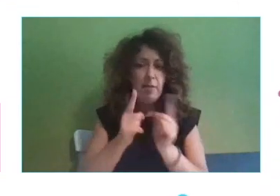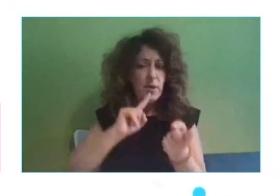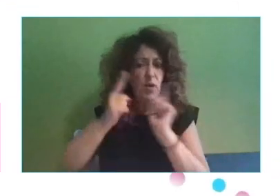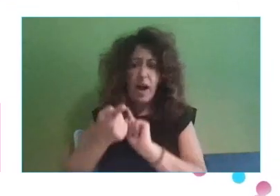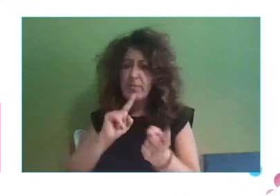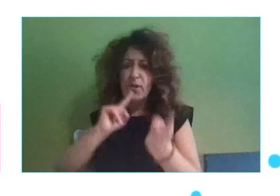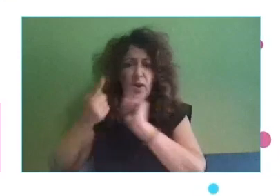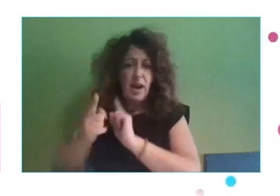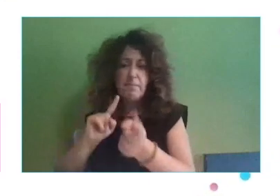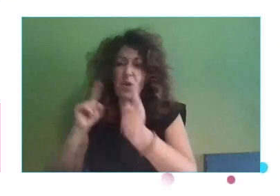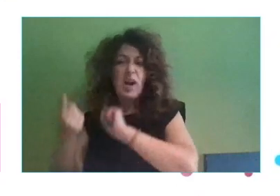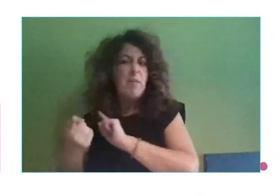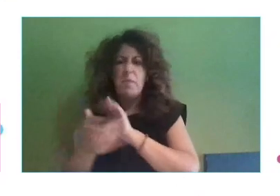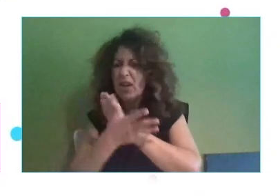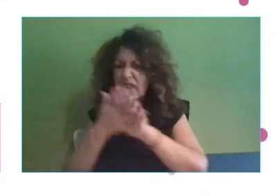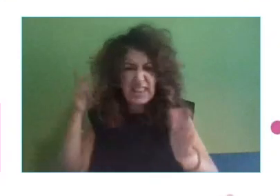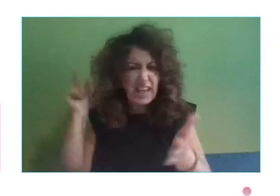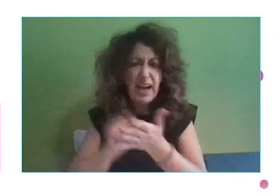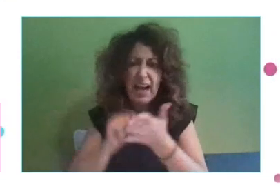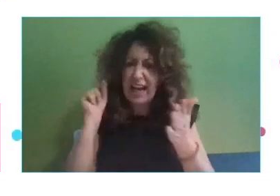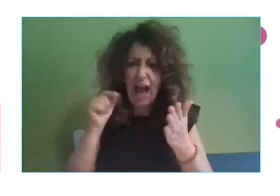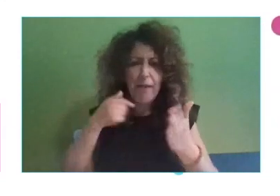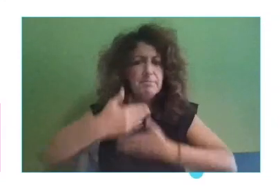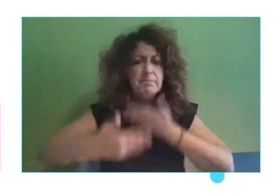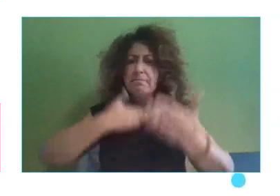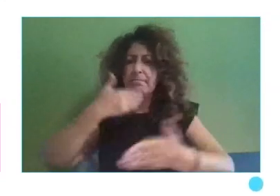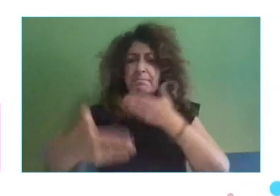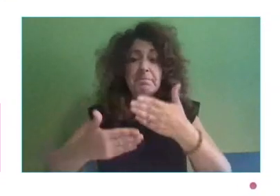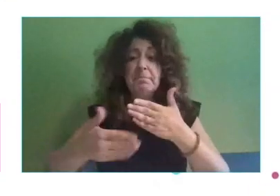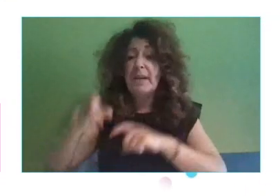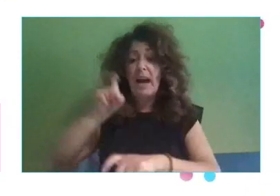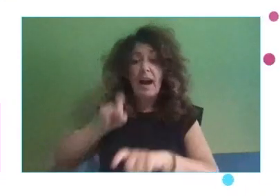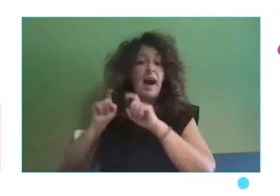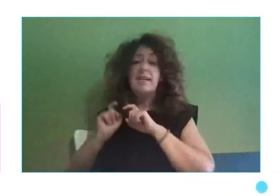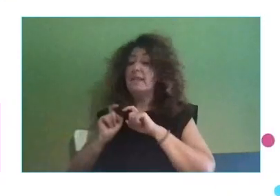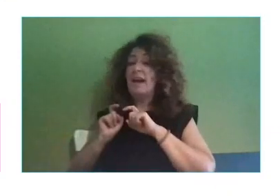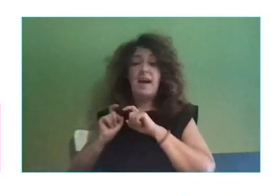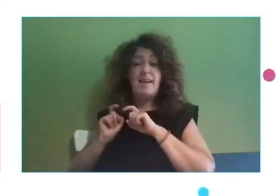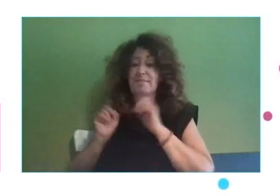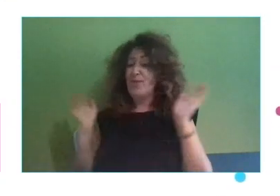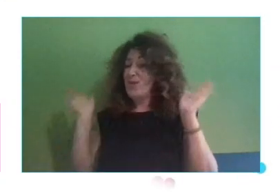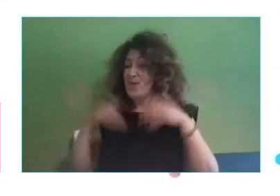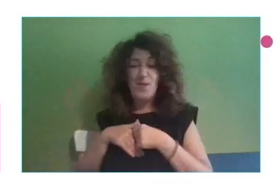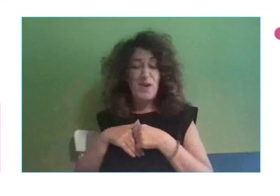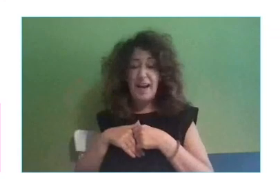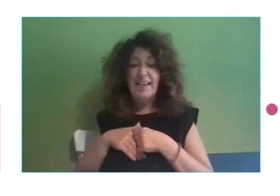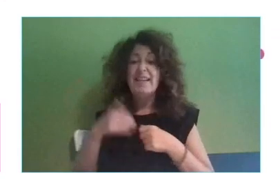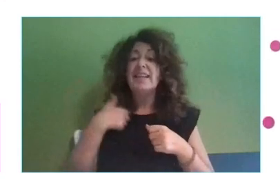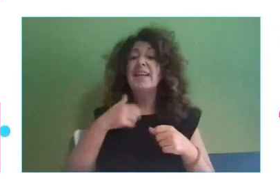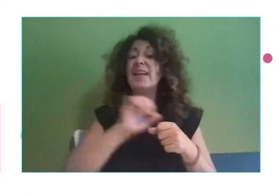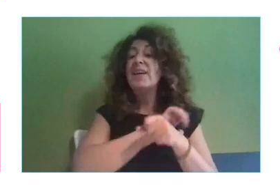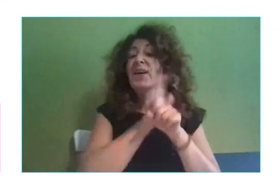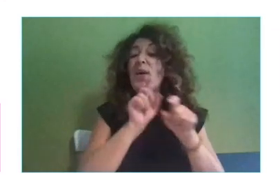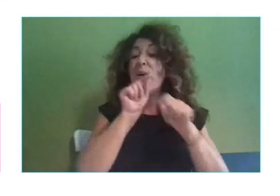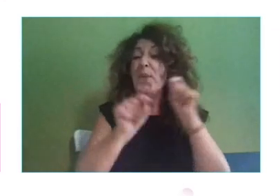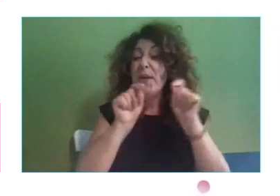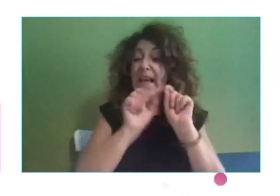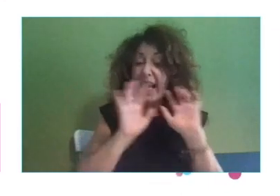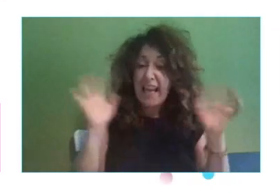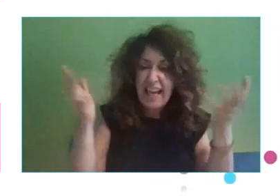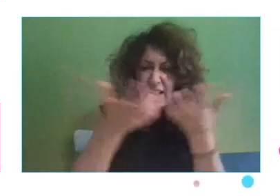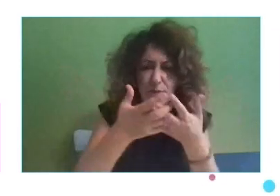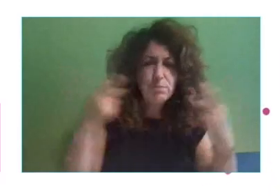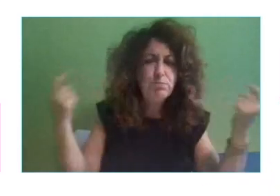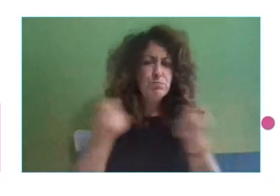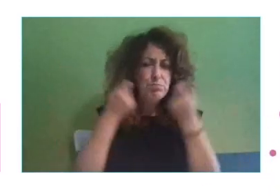rápido, tremendamente acelerado y, sobre todo, sin una vuelta atrás, sin una marcha atrás. El virus de la digitalización propaga al mundo, creo que son titulares que hemos escuchado y visto